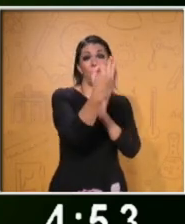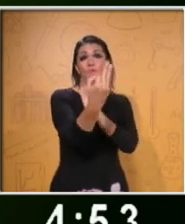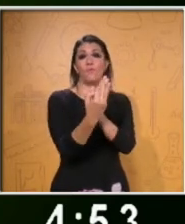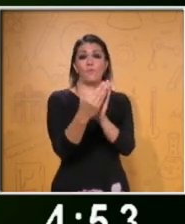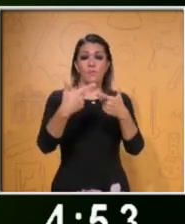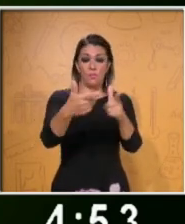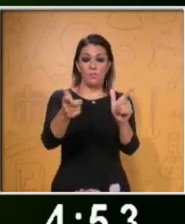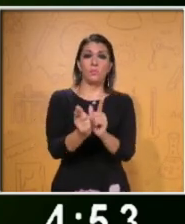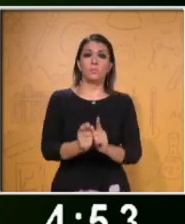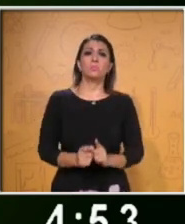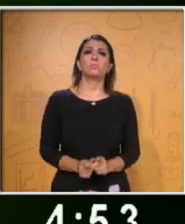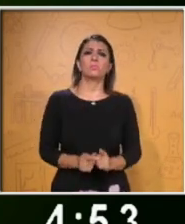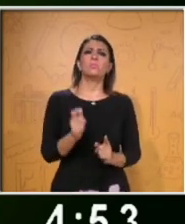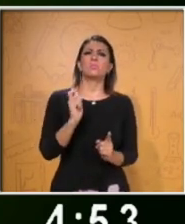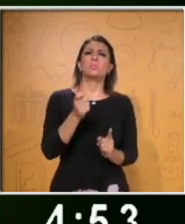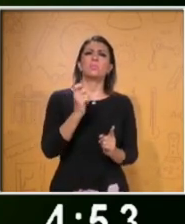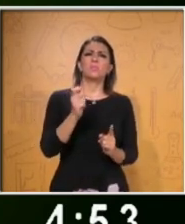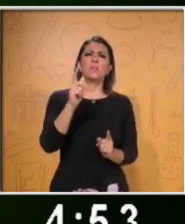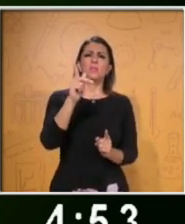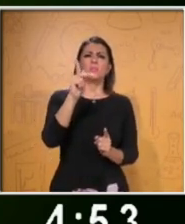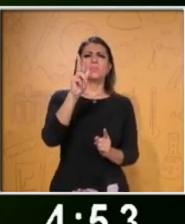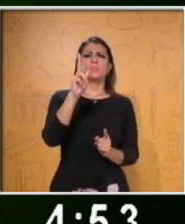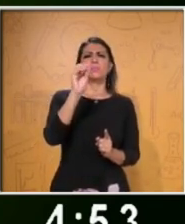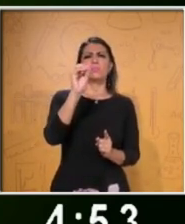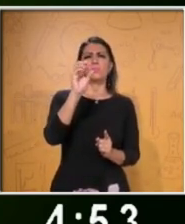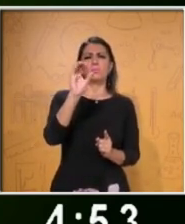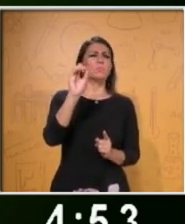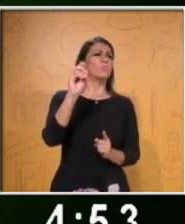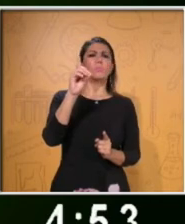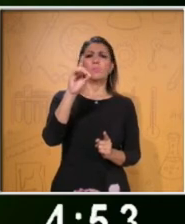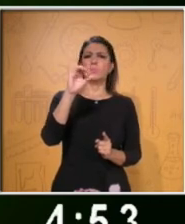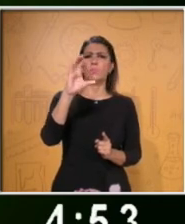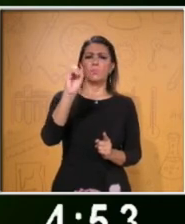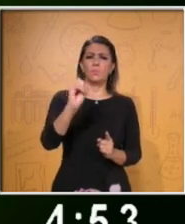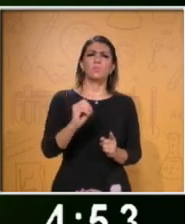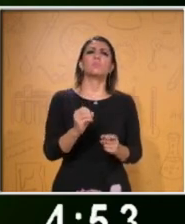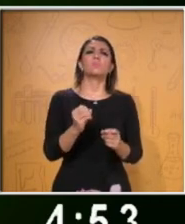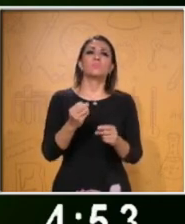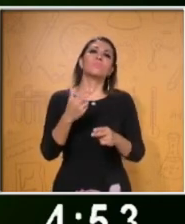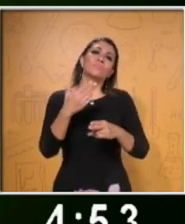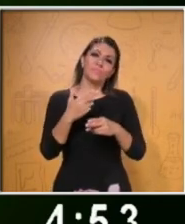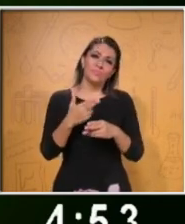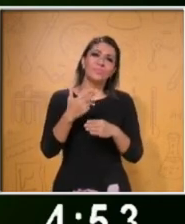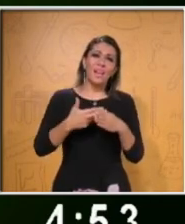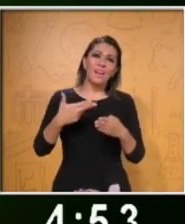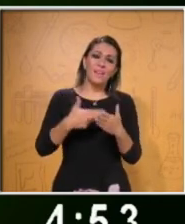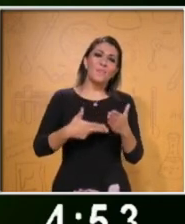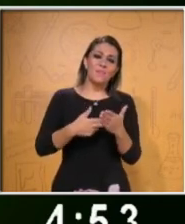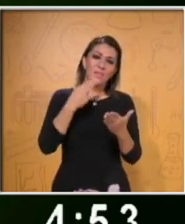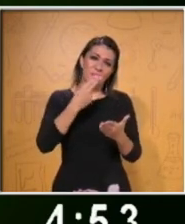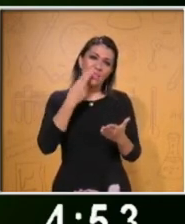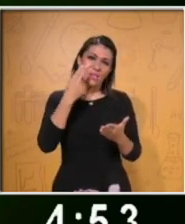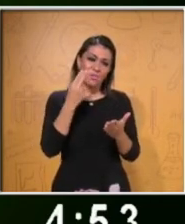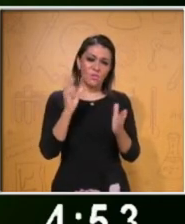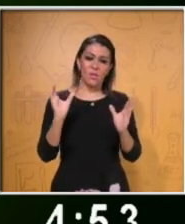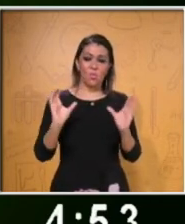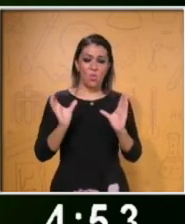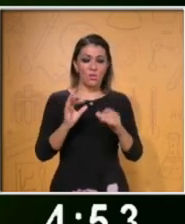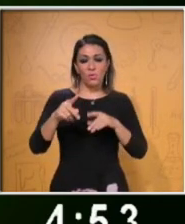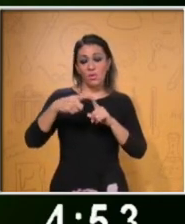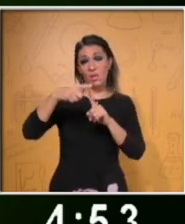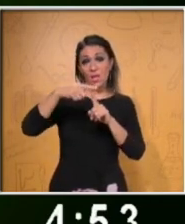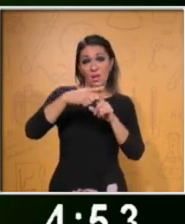¿Qué son los recursos prosódicos? Los recursos prosódicos son herramientas que se utilizan en las exposiciones orales para